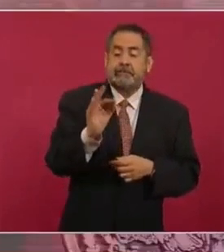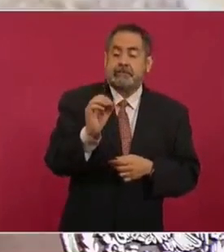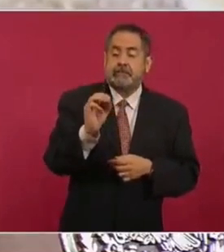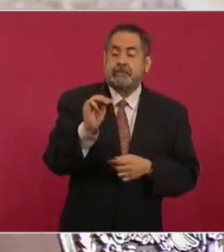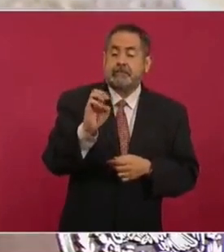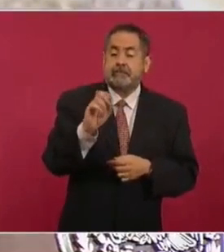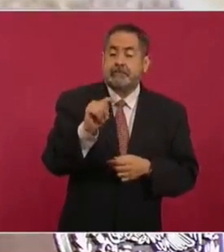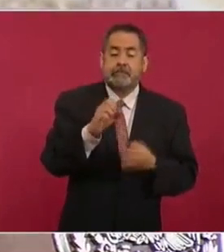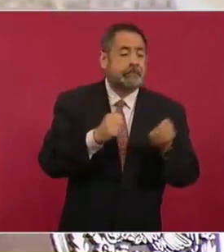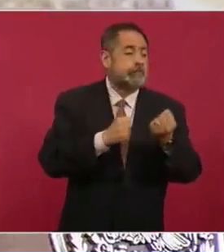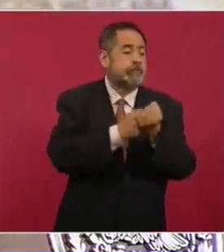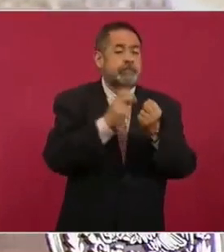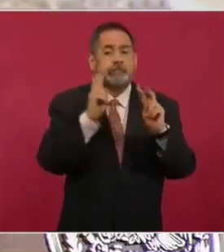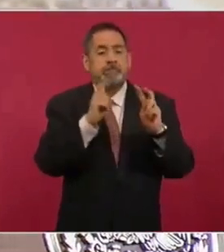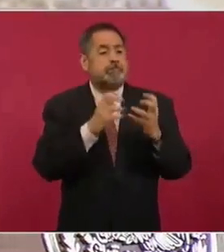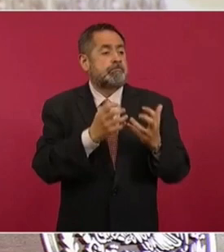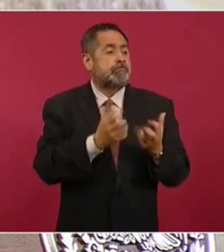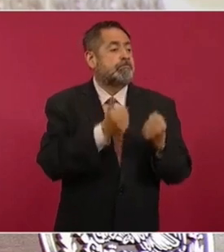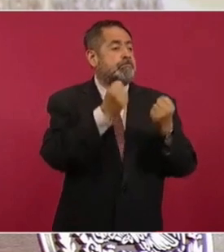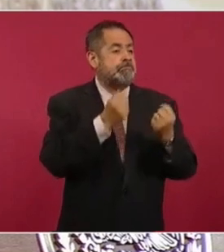eso es rescate,